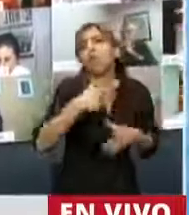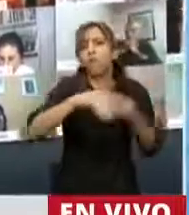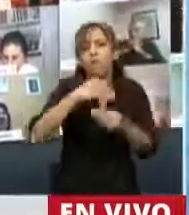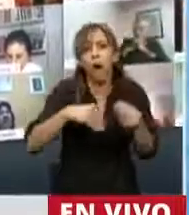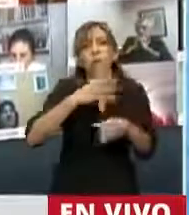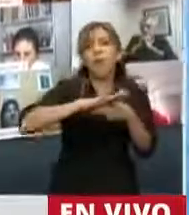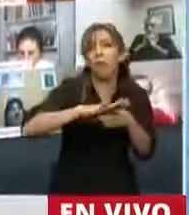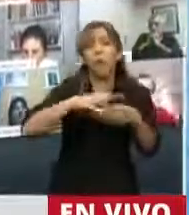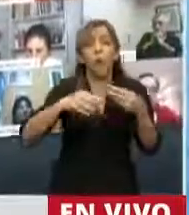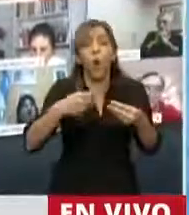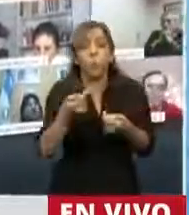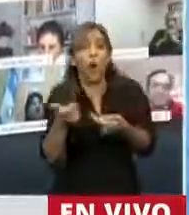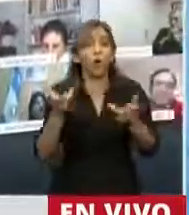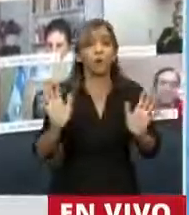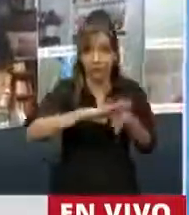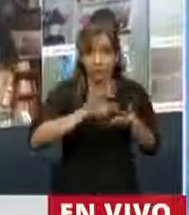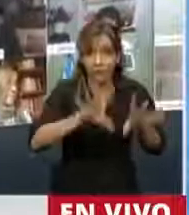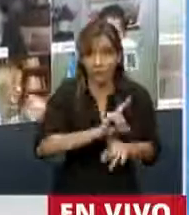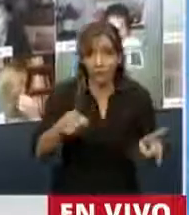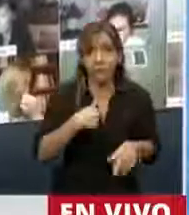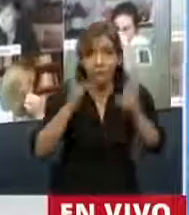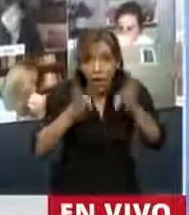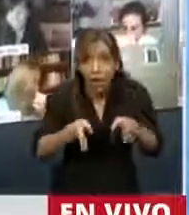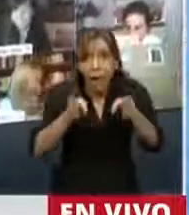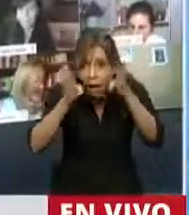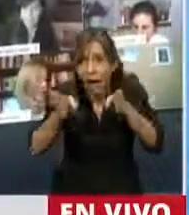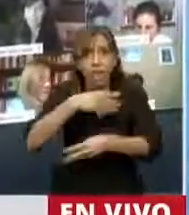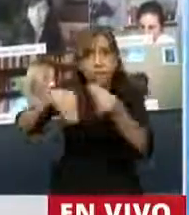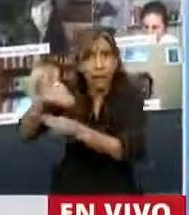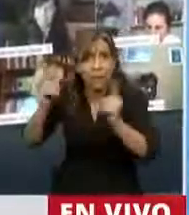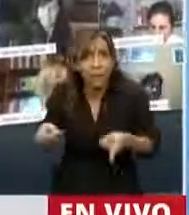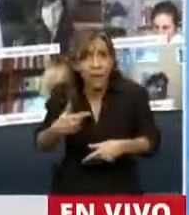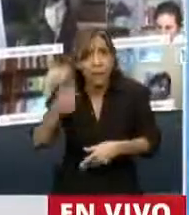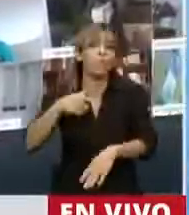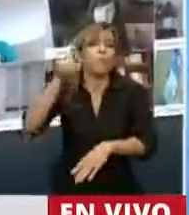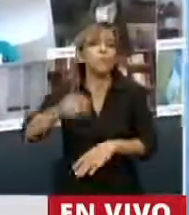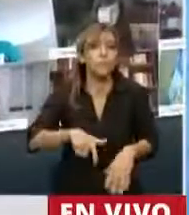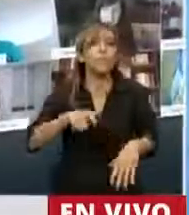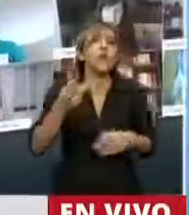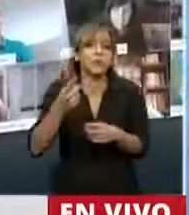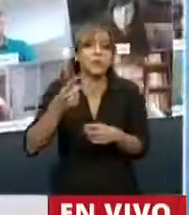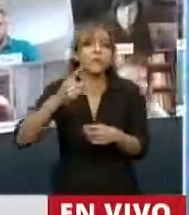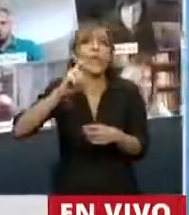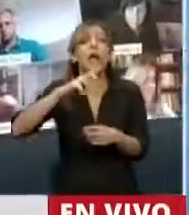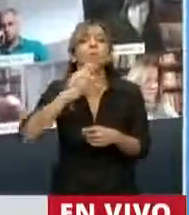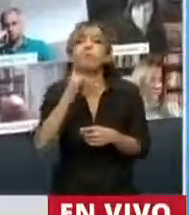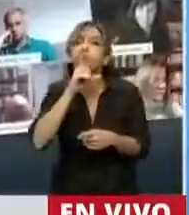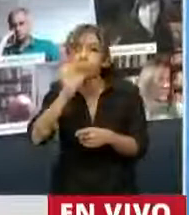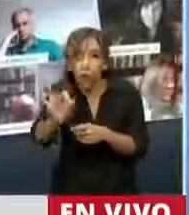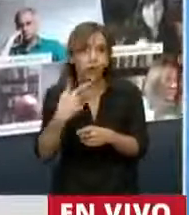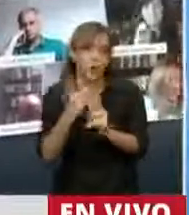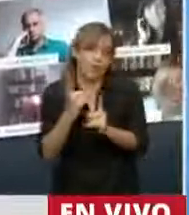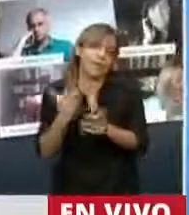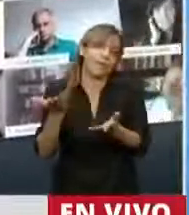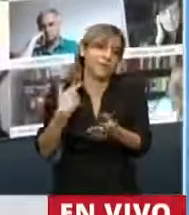familias. La diaria aparentemente endeudará a todo el mundo, no solo al Estado. Luis Toto Caputo, el Messi de las finanzas. El primo del hermano de vida de